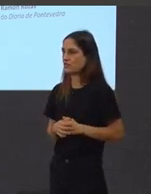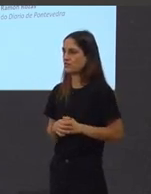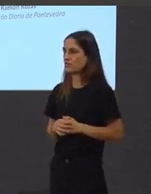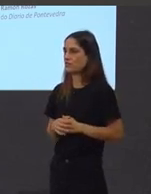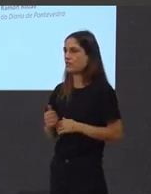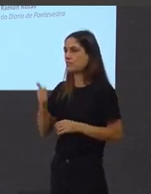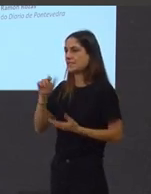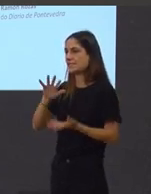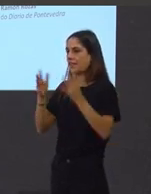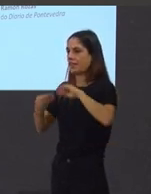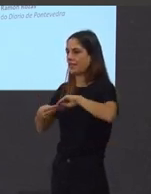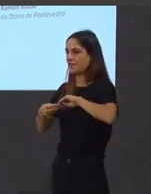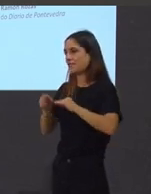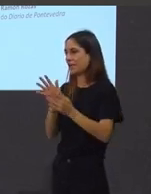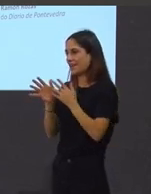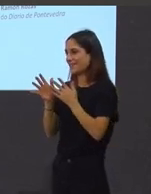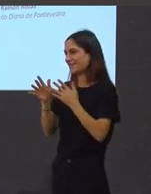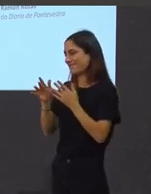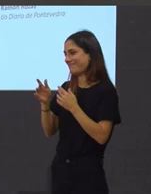moito a ver a chevere